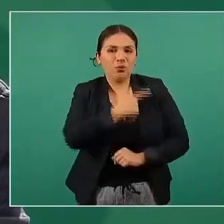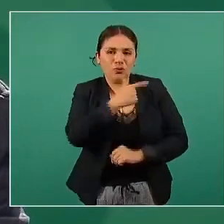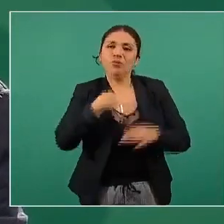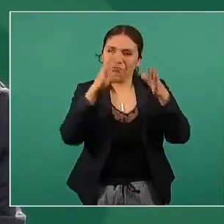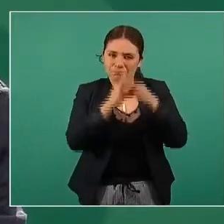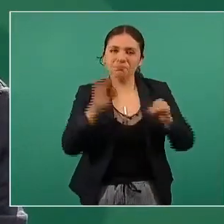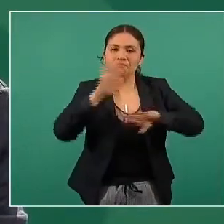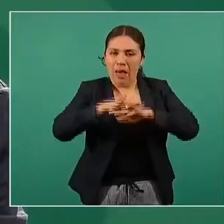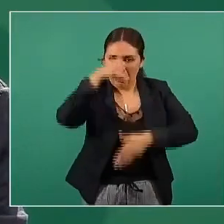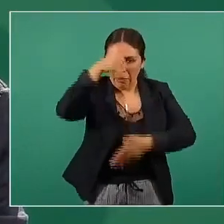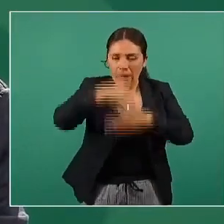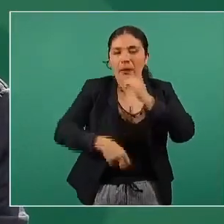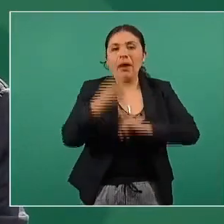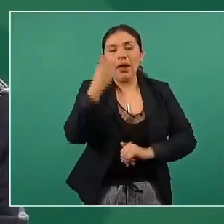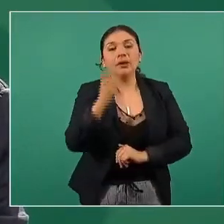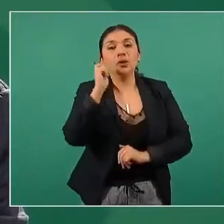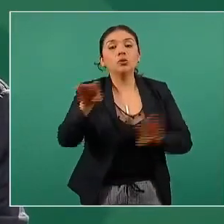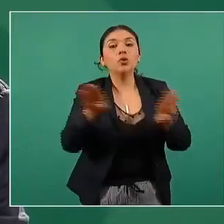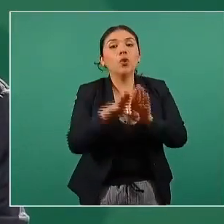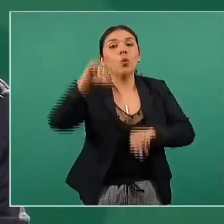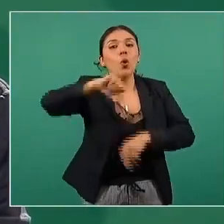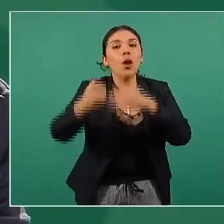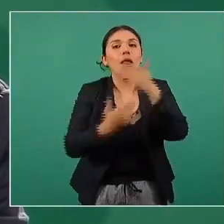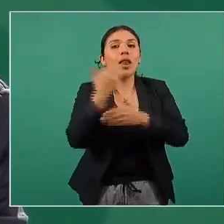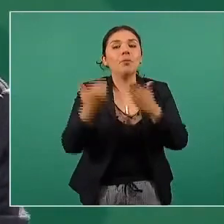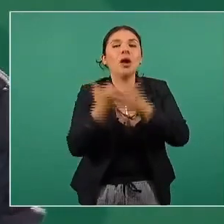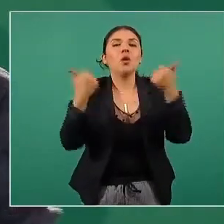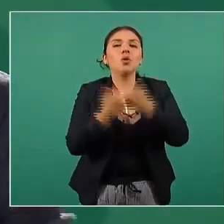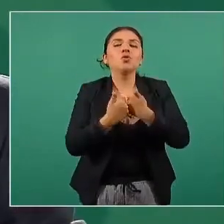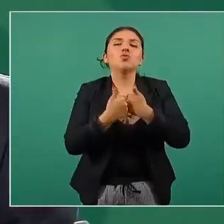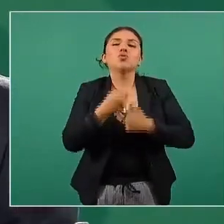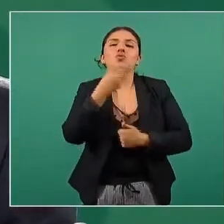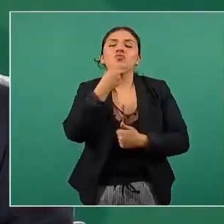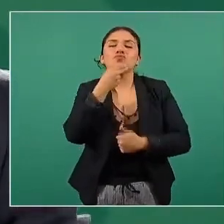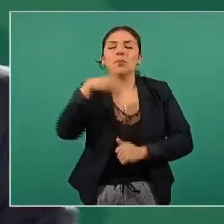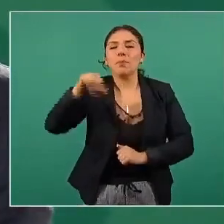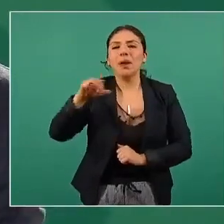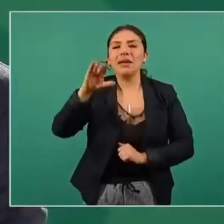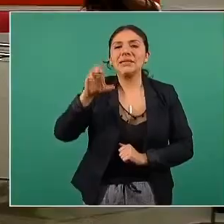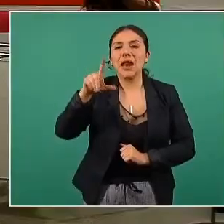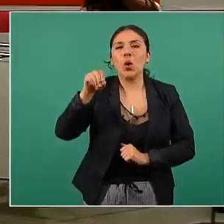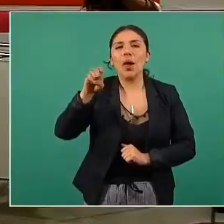detalles de lo que también esta mañana el canciller Marcelo Ebrard comentaba.